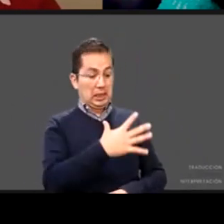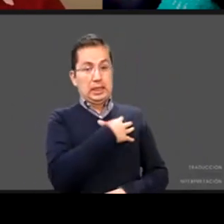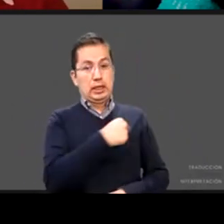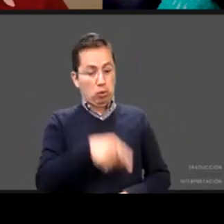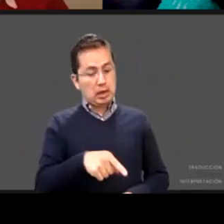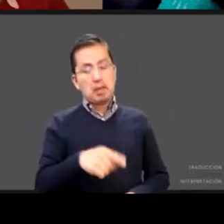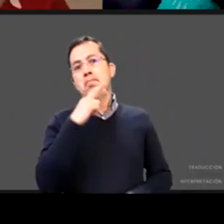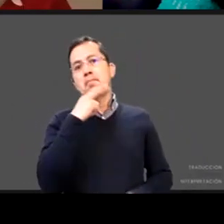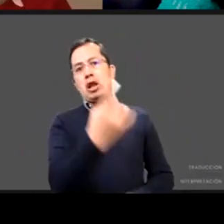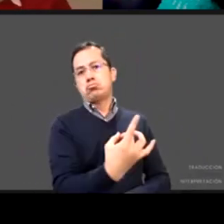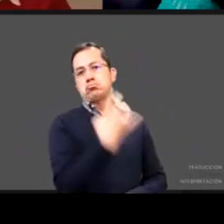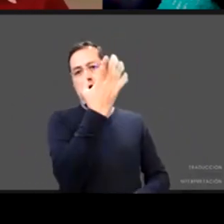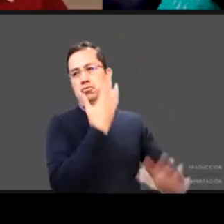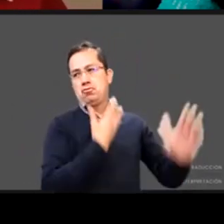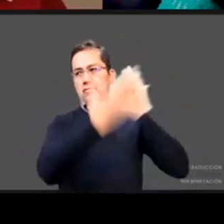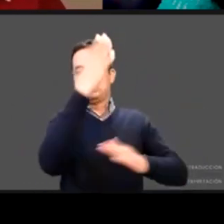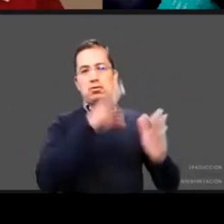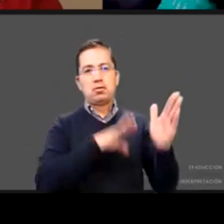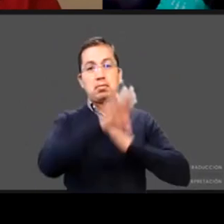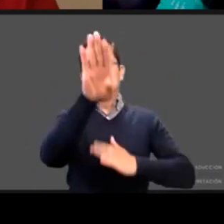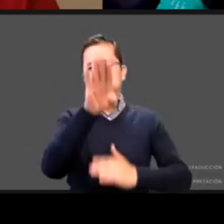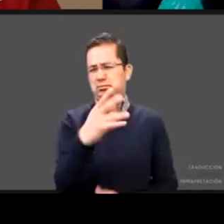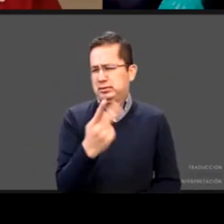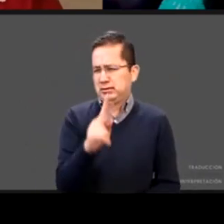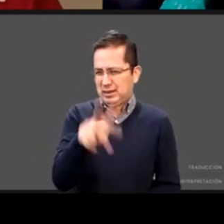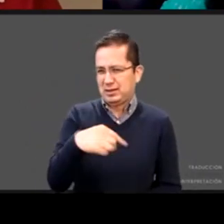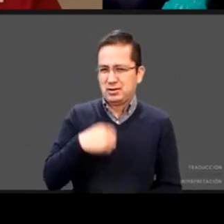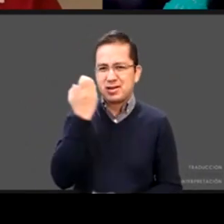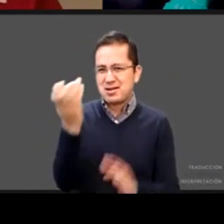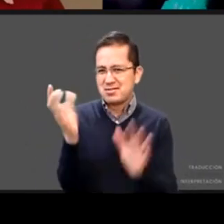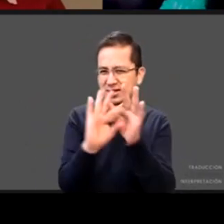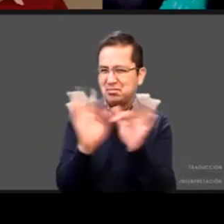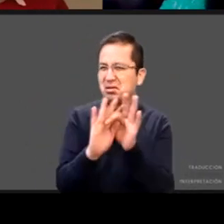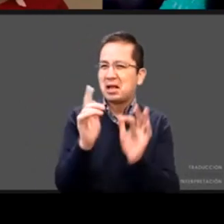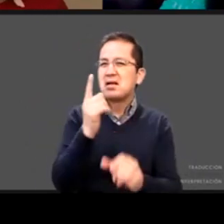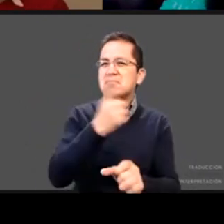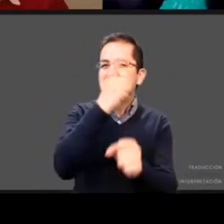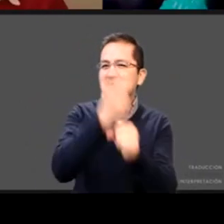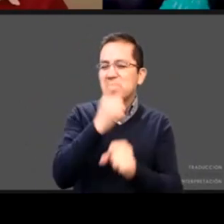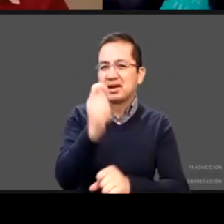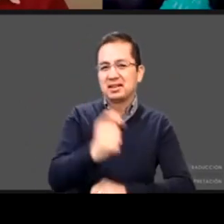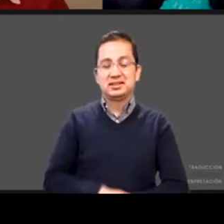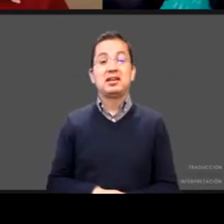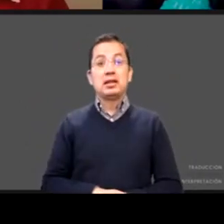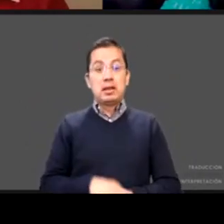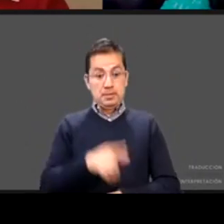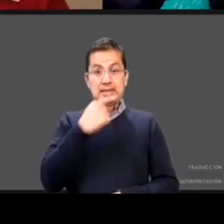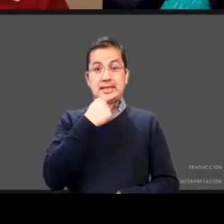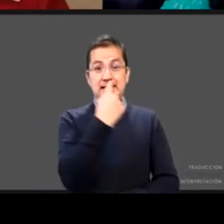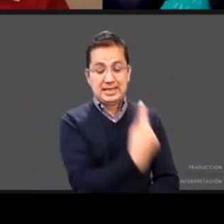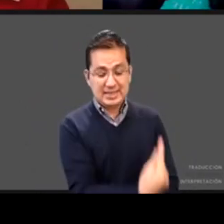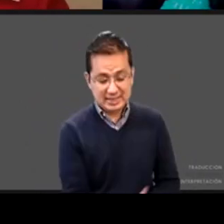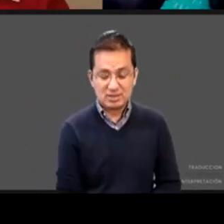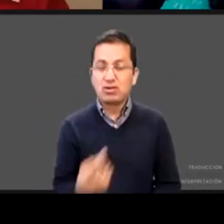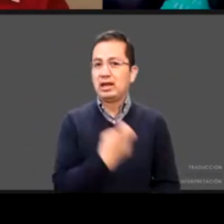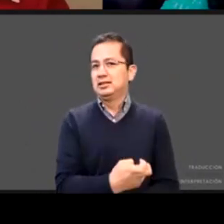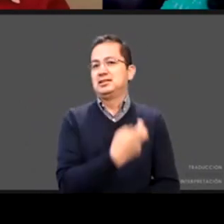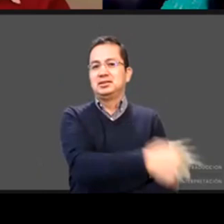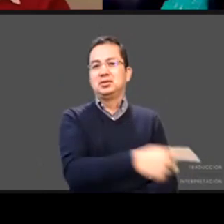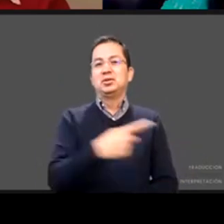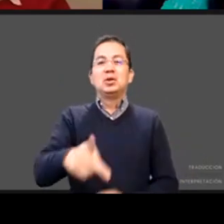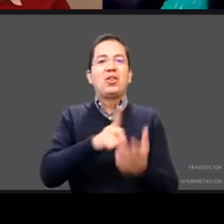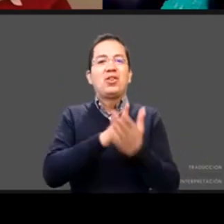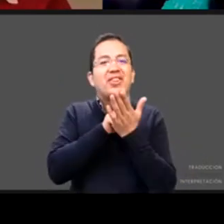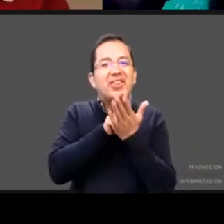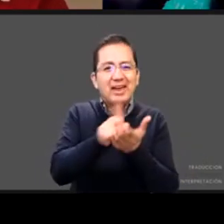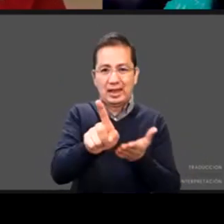el primer gran punto es los niños son personas que son titulares de derechos y algo que tenemos que hacer es favorecer su desarrollo integral en la medida en